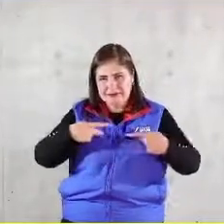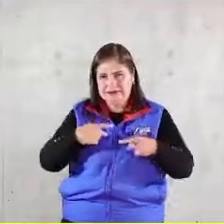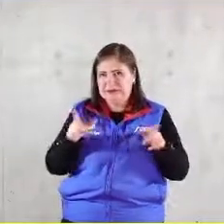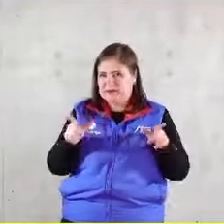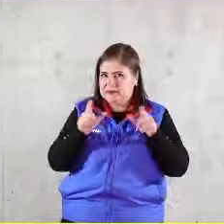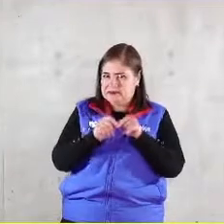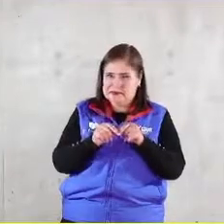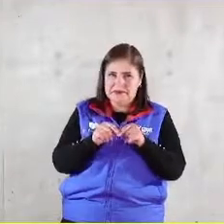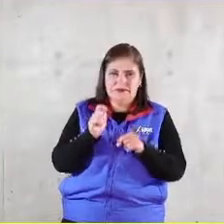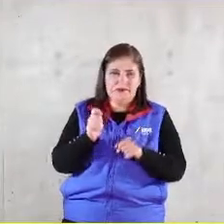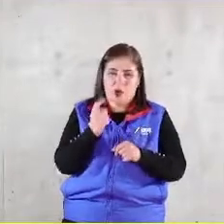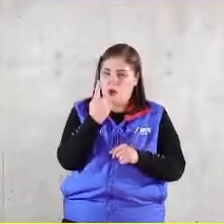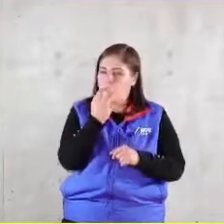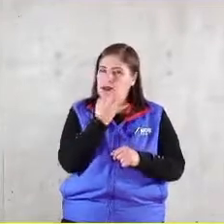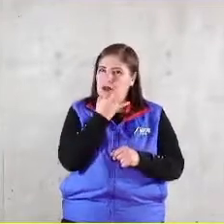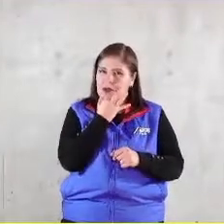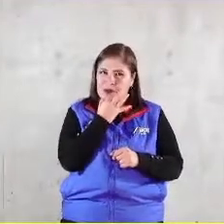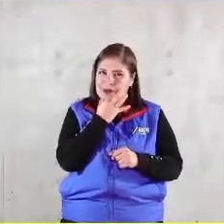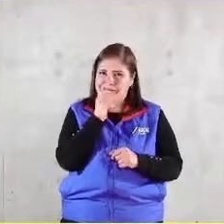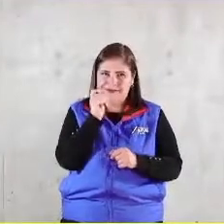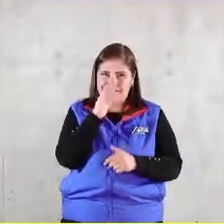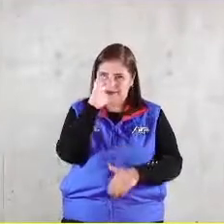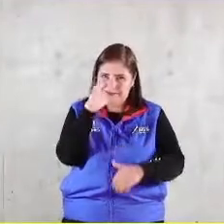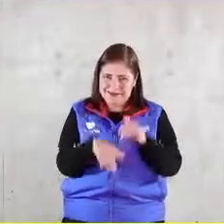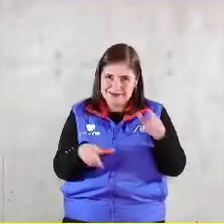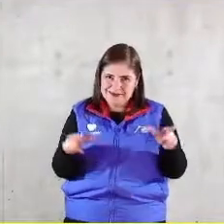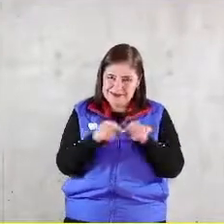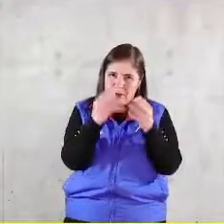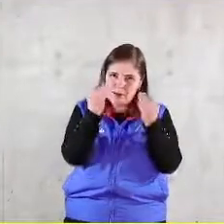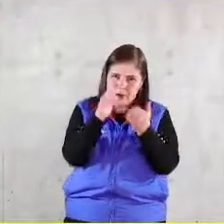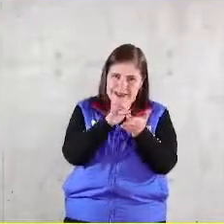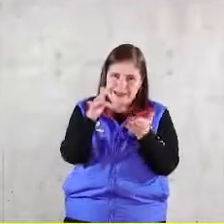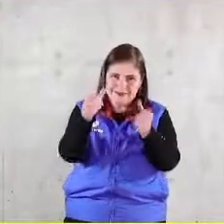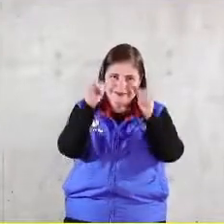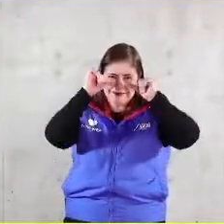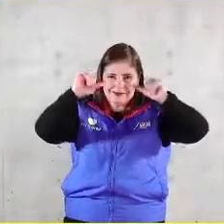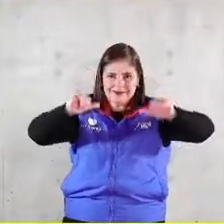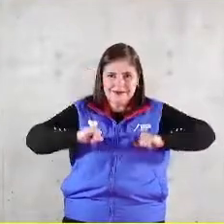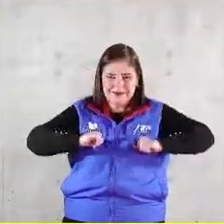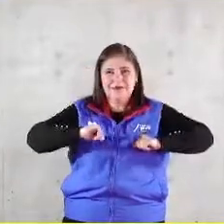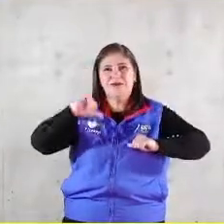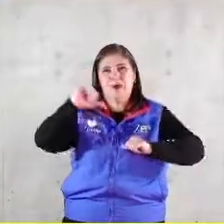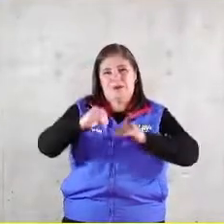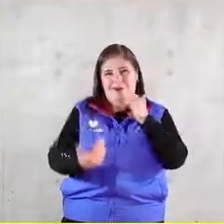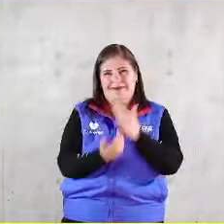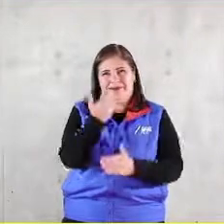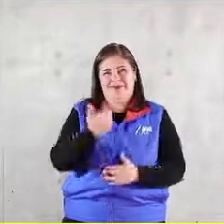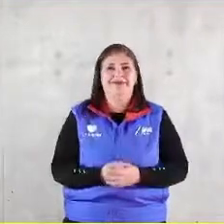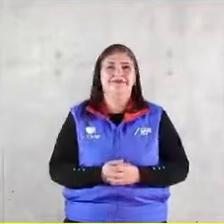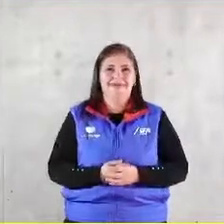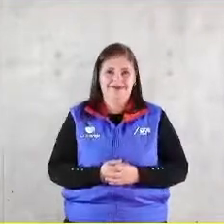dejamos creo que tenemos un minutito más y muchísimas gracias por su atención en esta mañana